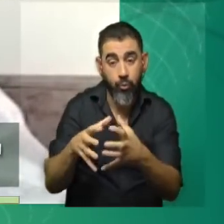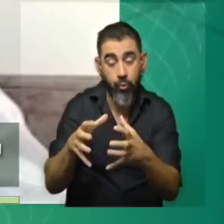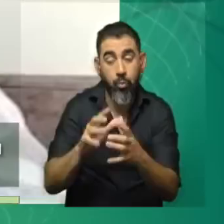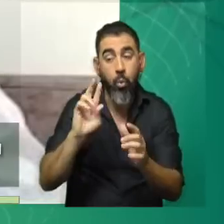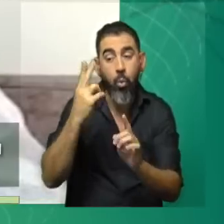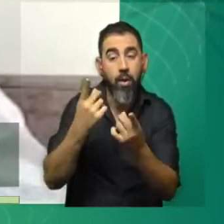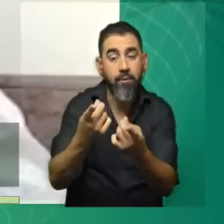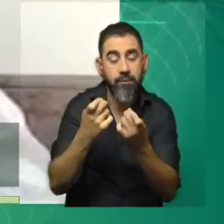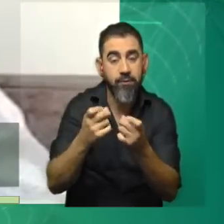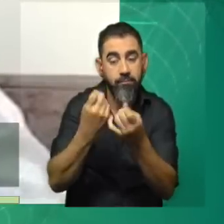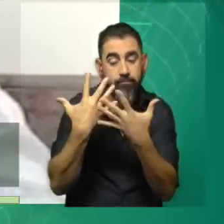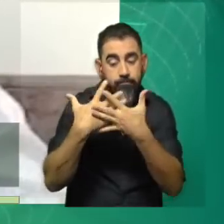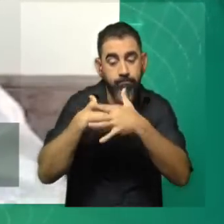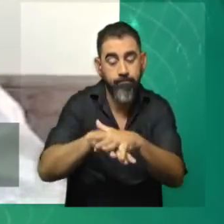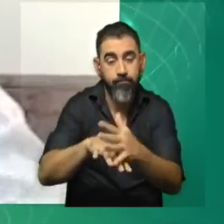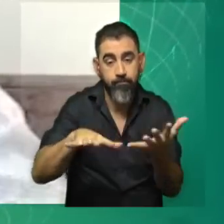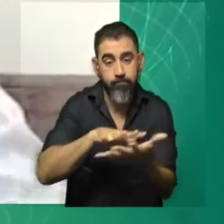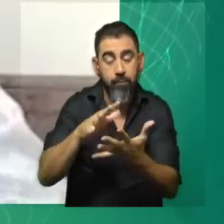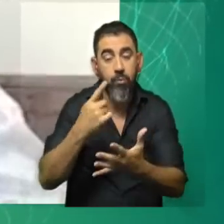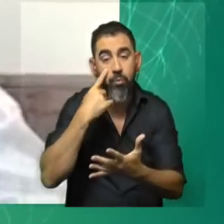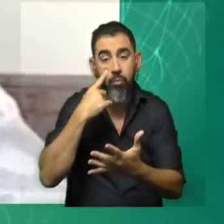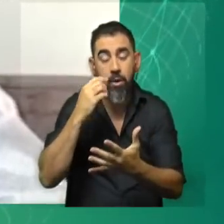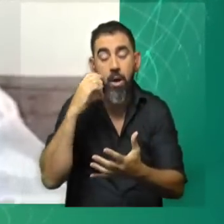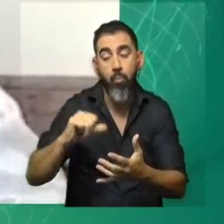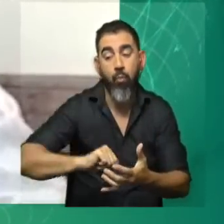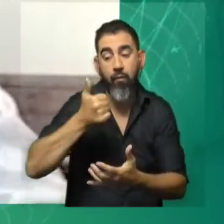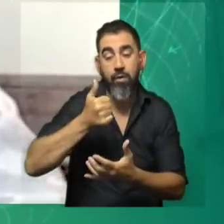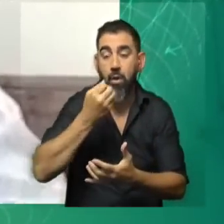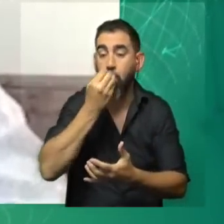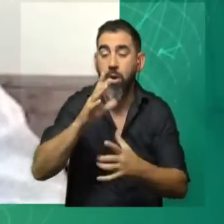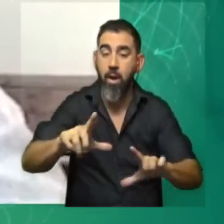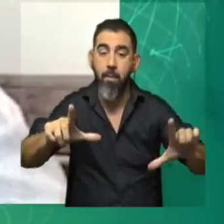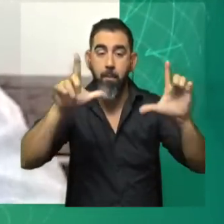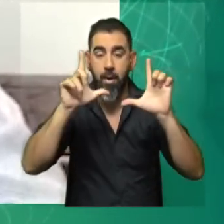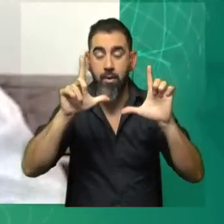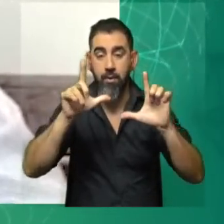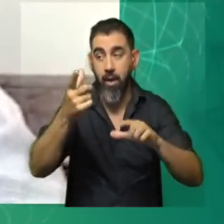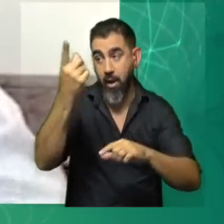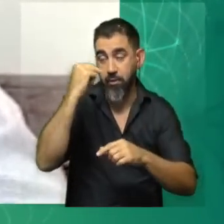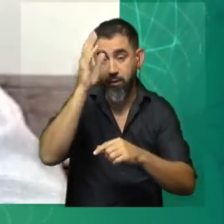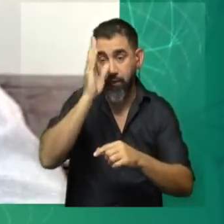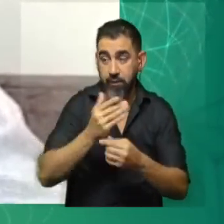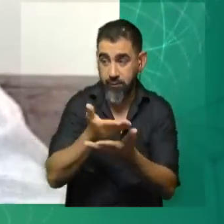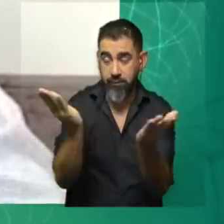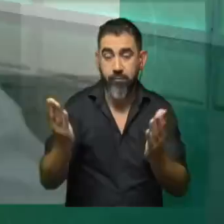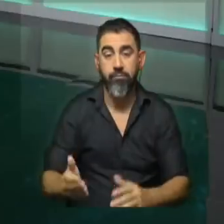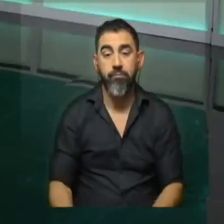Uruguay es ser parte de la región e intentar capitalizar esta tan buena imagen que quedó ayer en Brasilia.